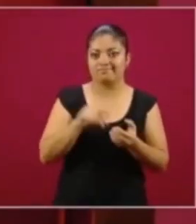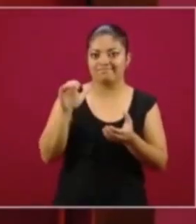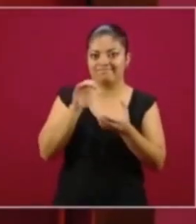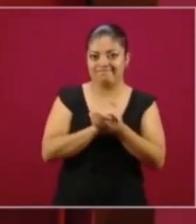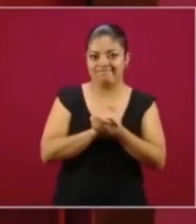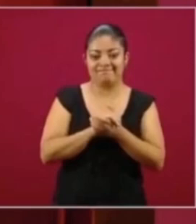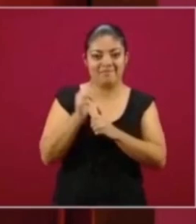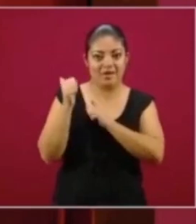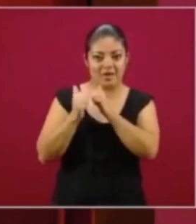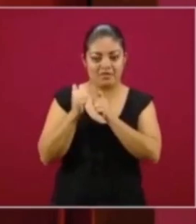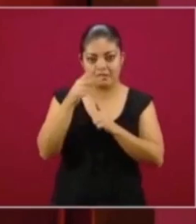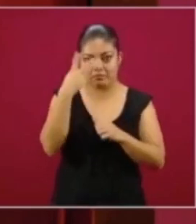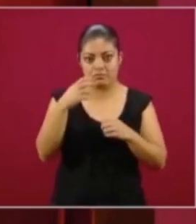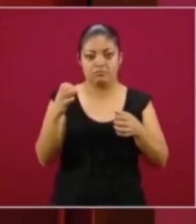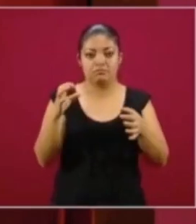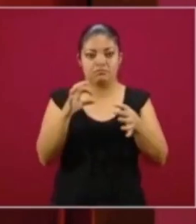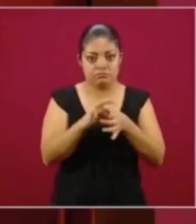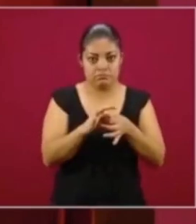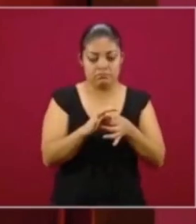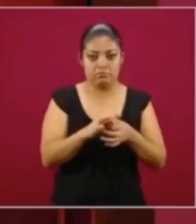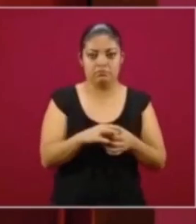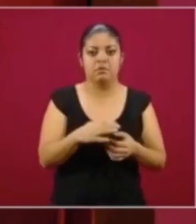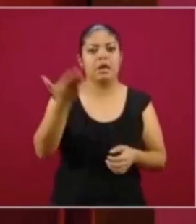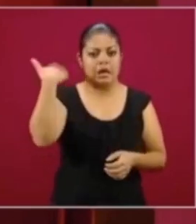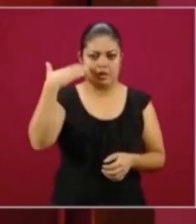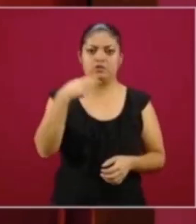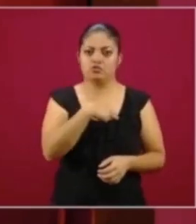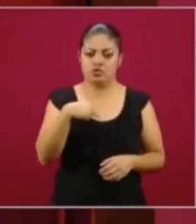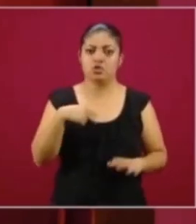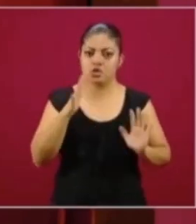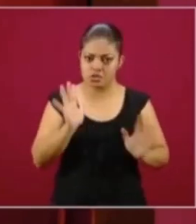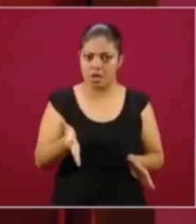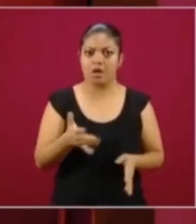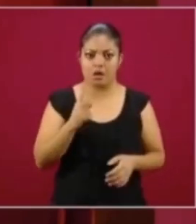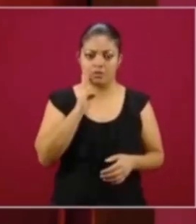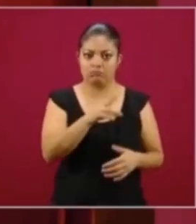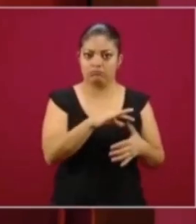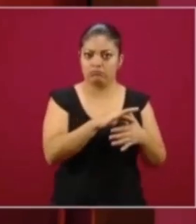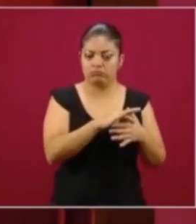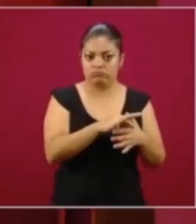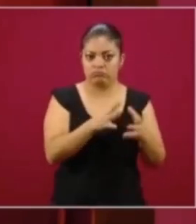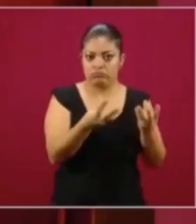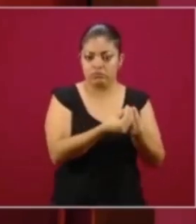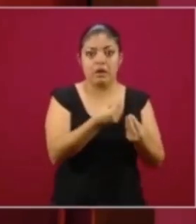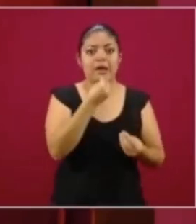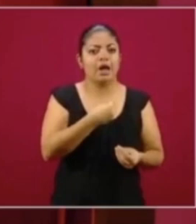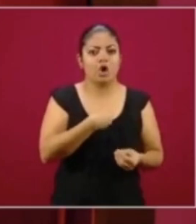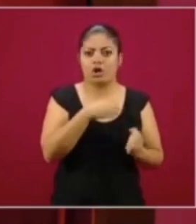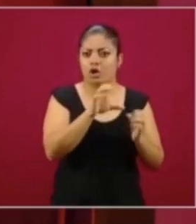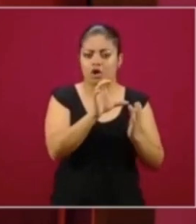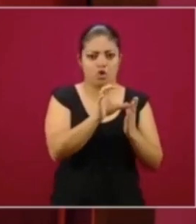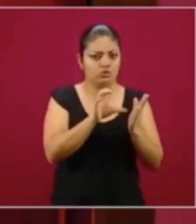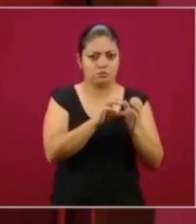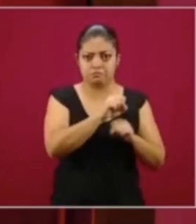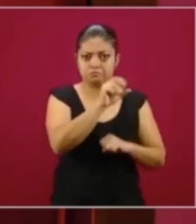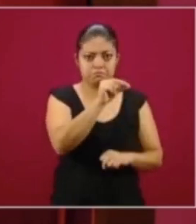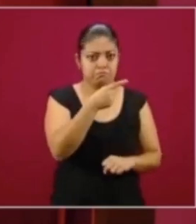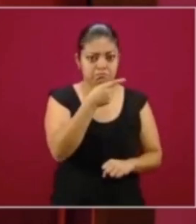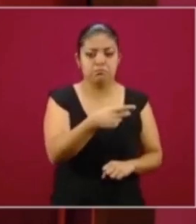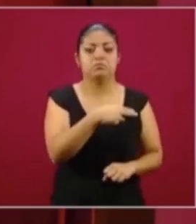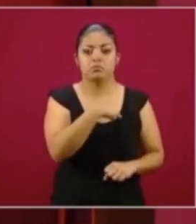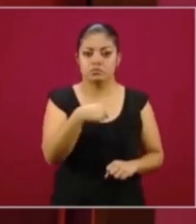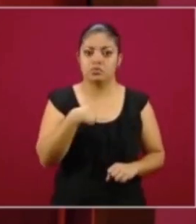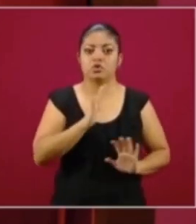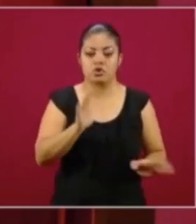vamos a trabajar, ya los contemplábamos, porque aunque no lo dijera la Constitución, nosotros lo tenemos en la